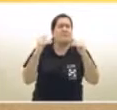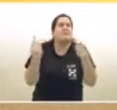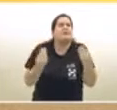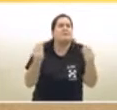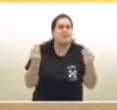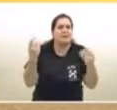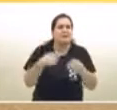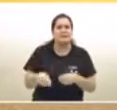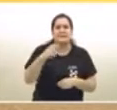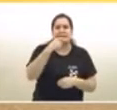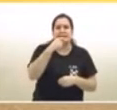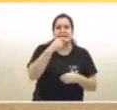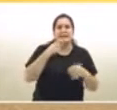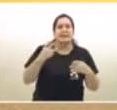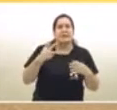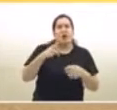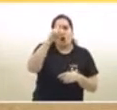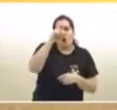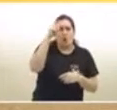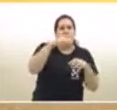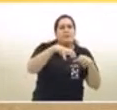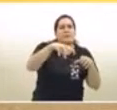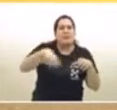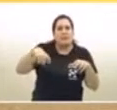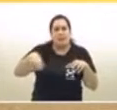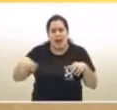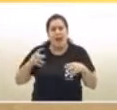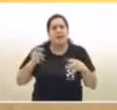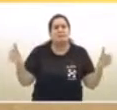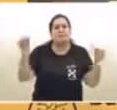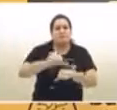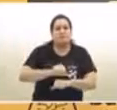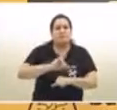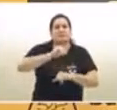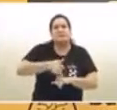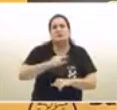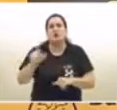peligro el sistema sanitario de la ciudad, público y privado? Bueno, contesto la primera.